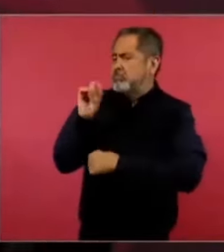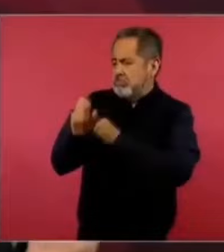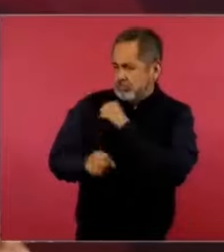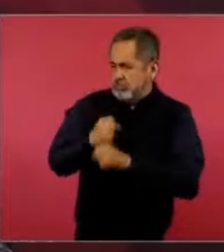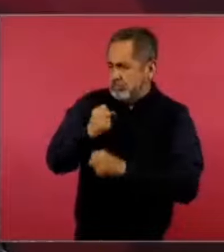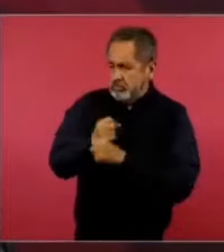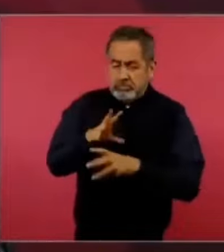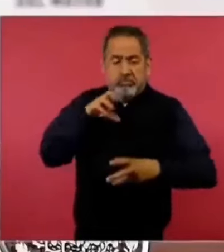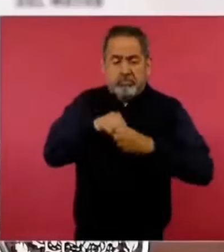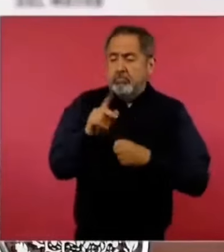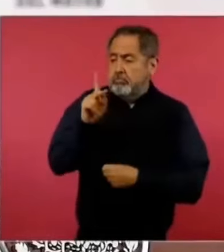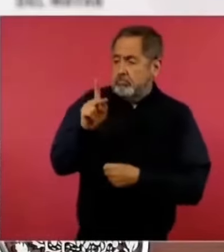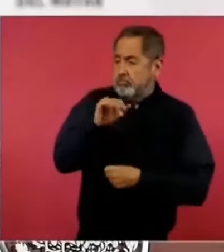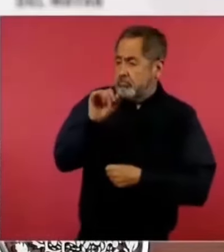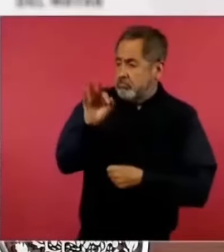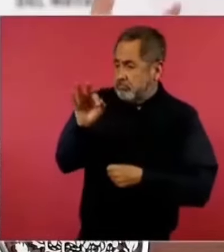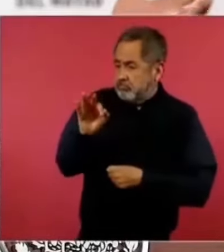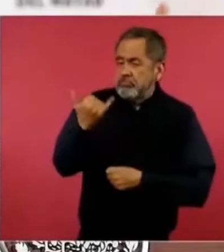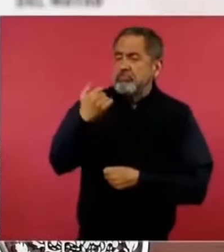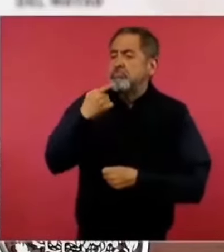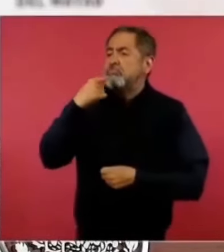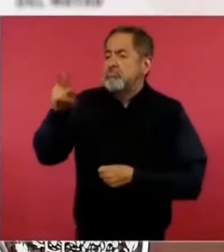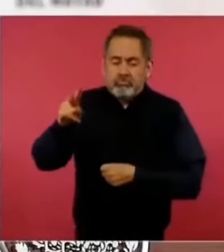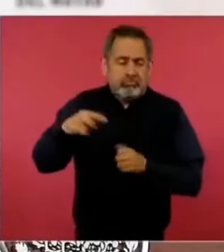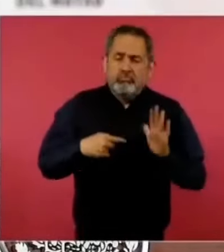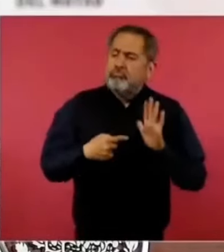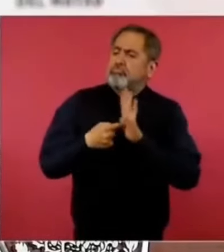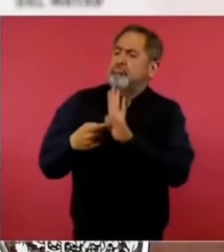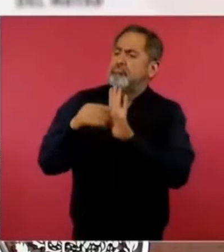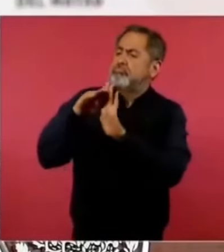el Poder Judicial y les voy a decir lo que tengo.